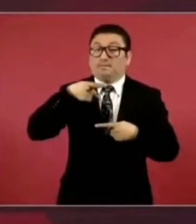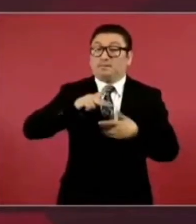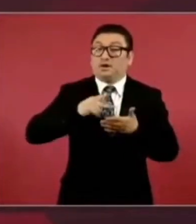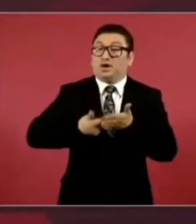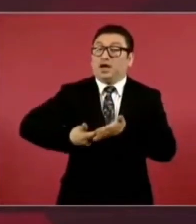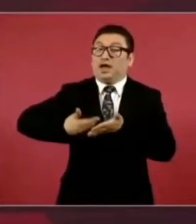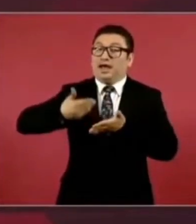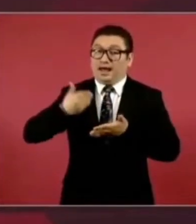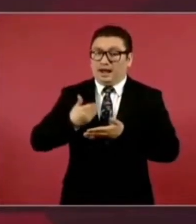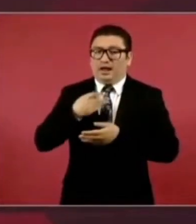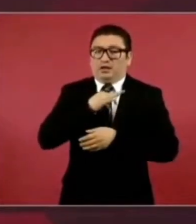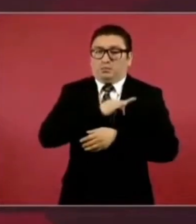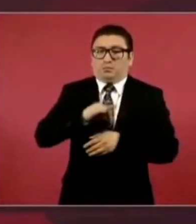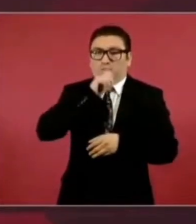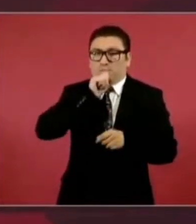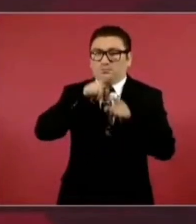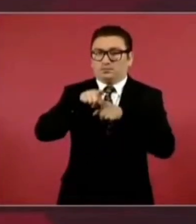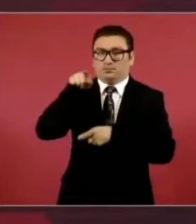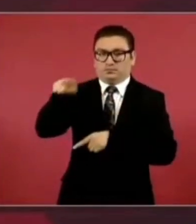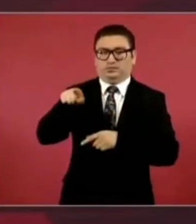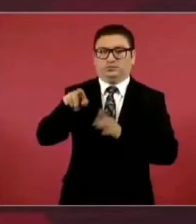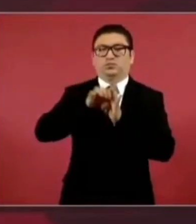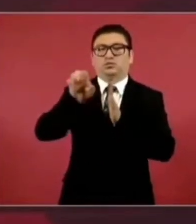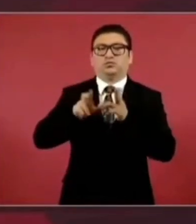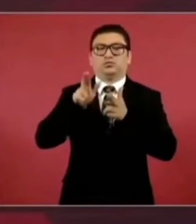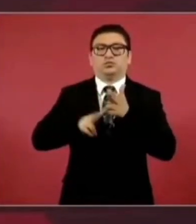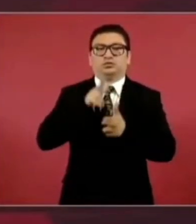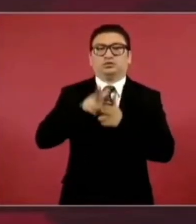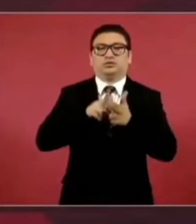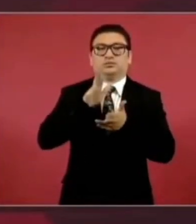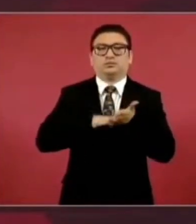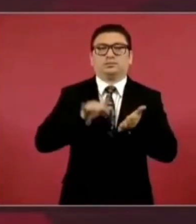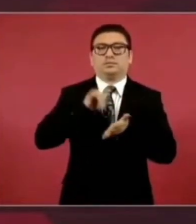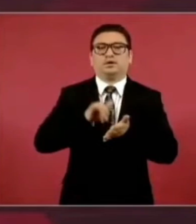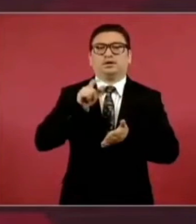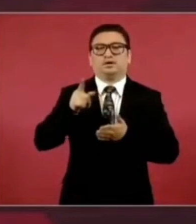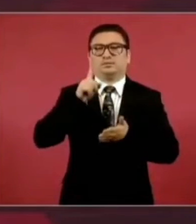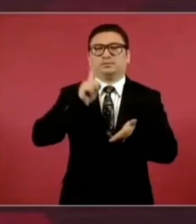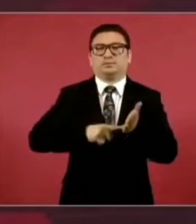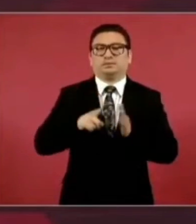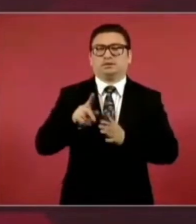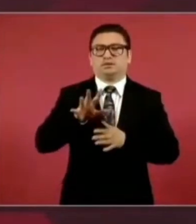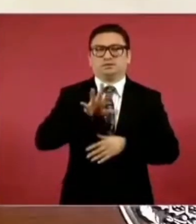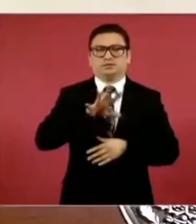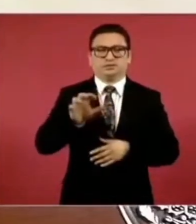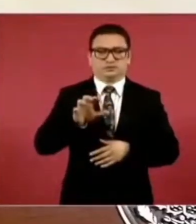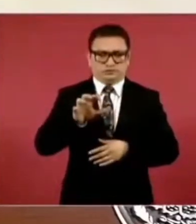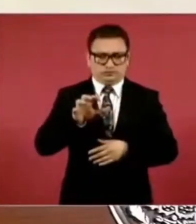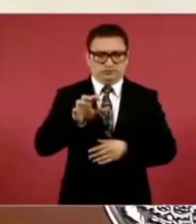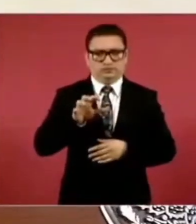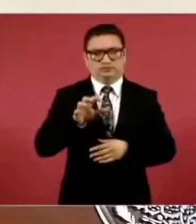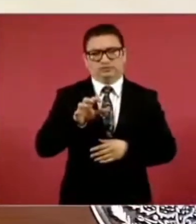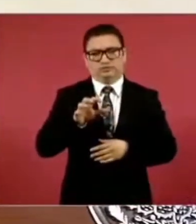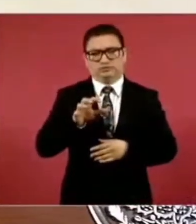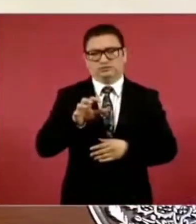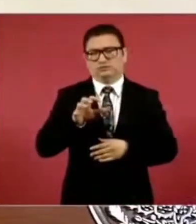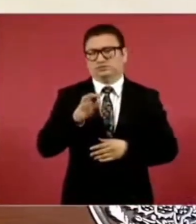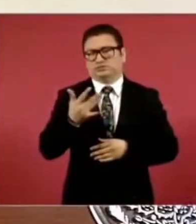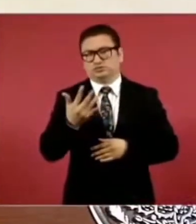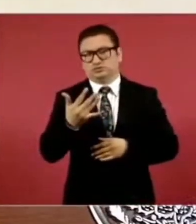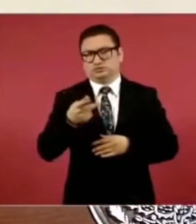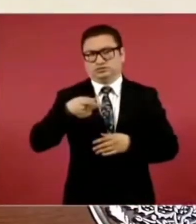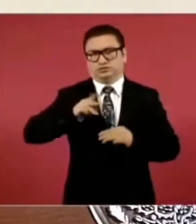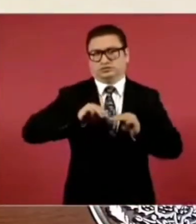el Tren Maya son mil quinientas mil quinientos cincuenta